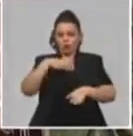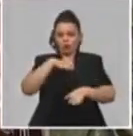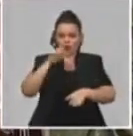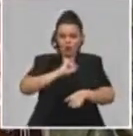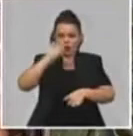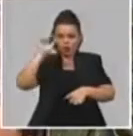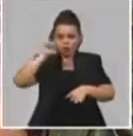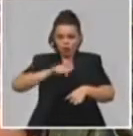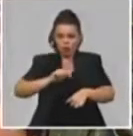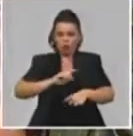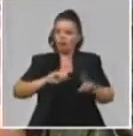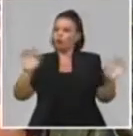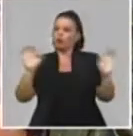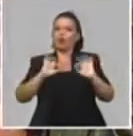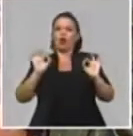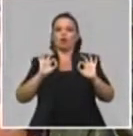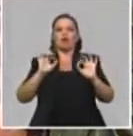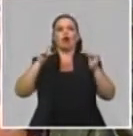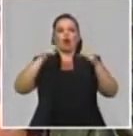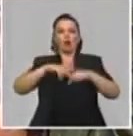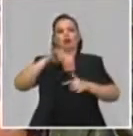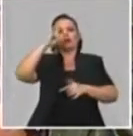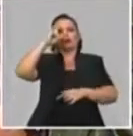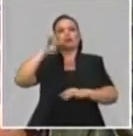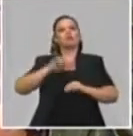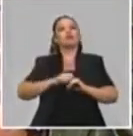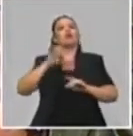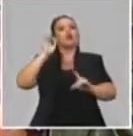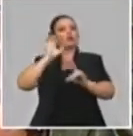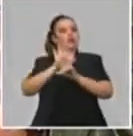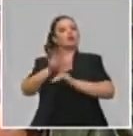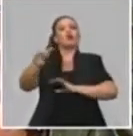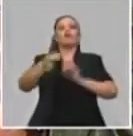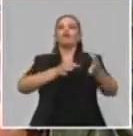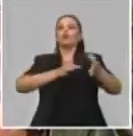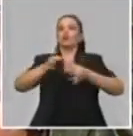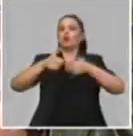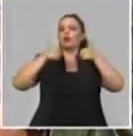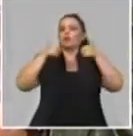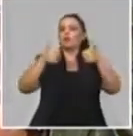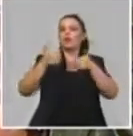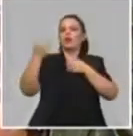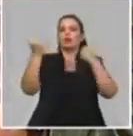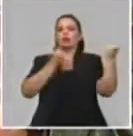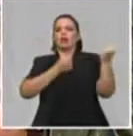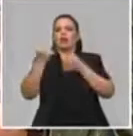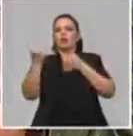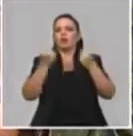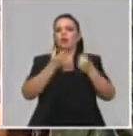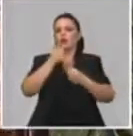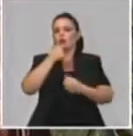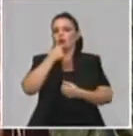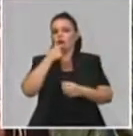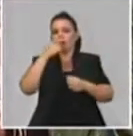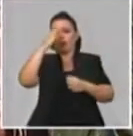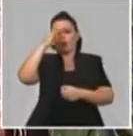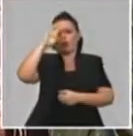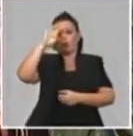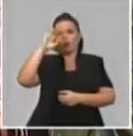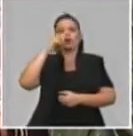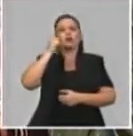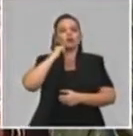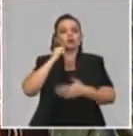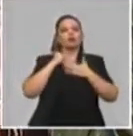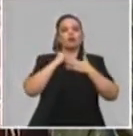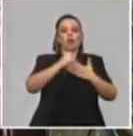el servicio de domicilio desde que se puso en marcha ha tenido muy buena aceptación con la empresa de transportación de corredos de Cuba y ya las órdenes se